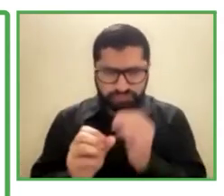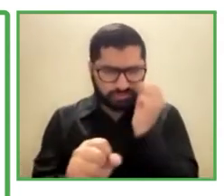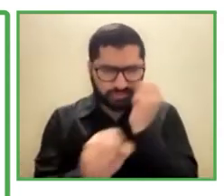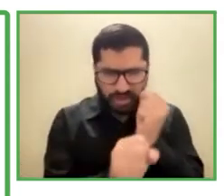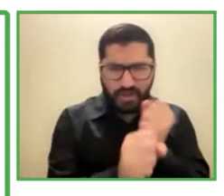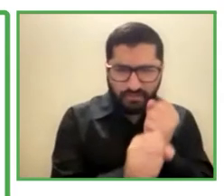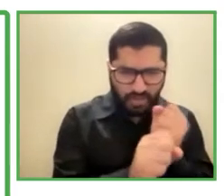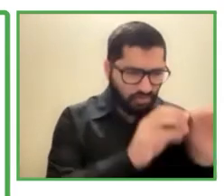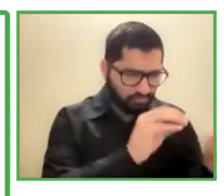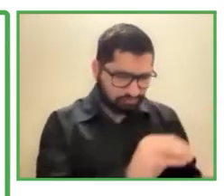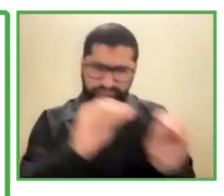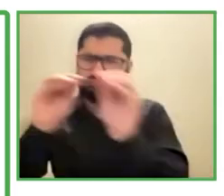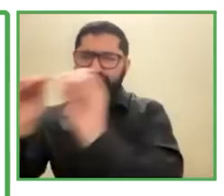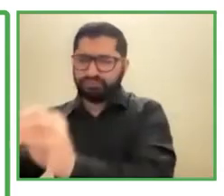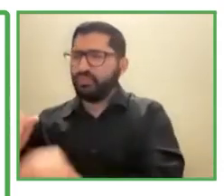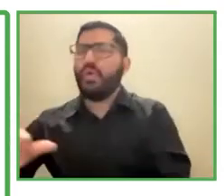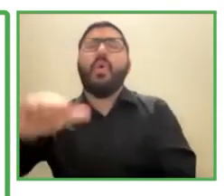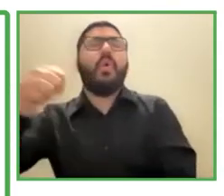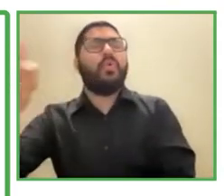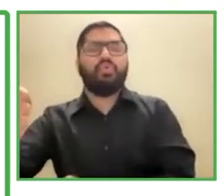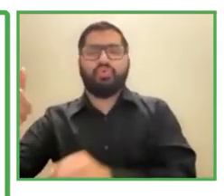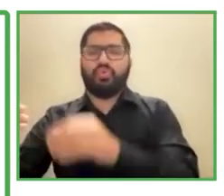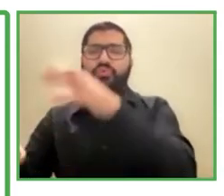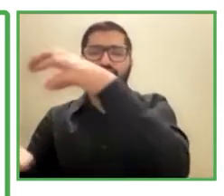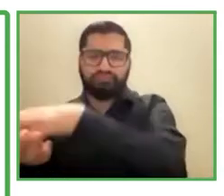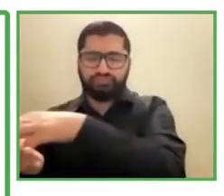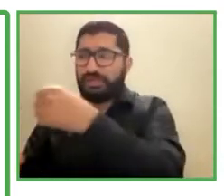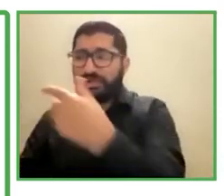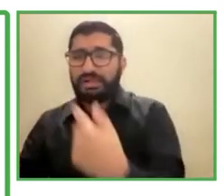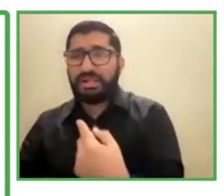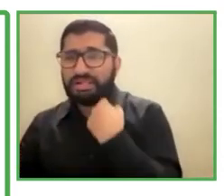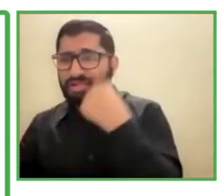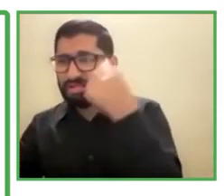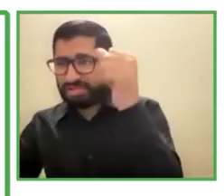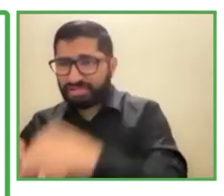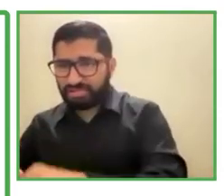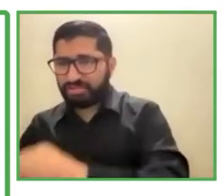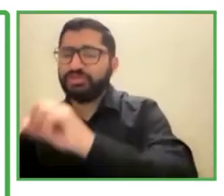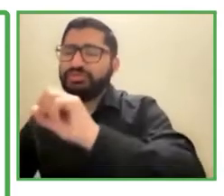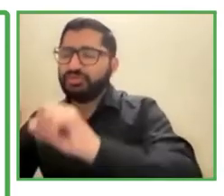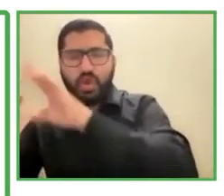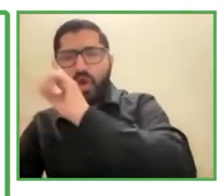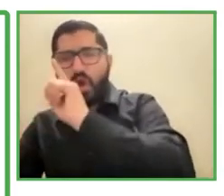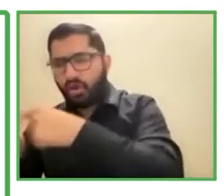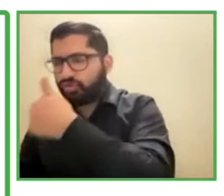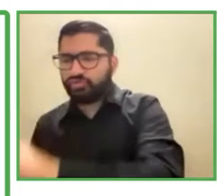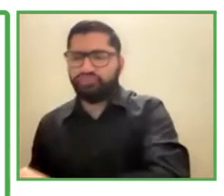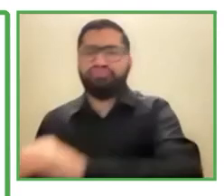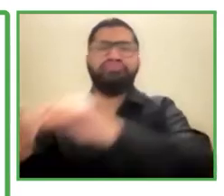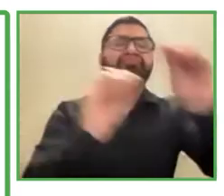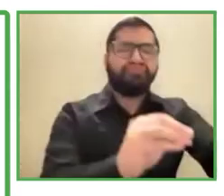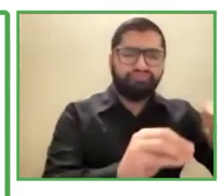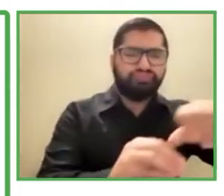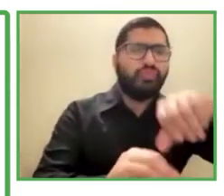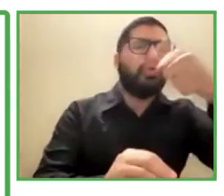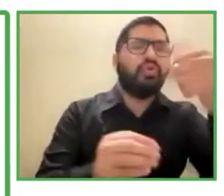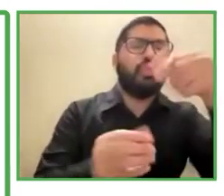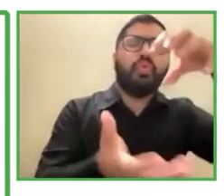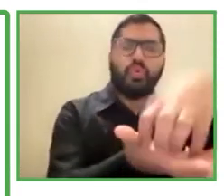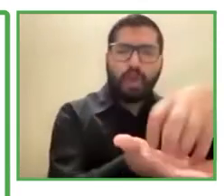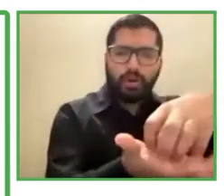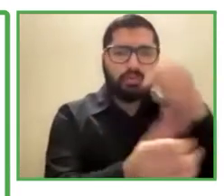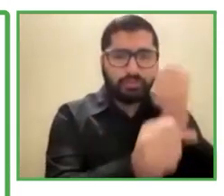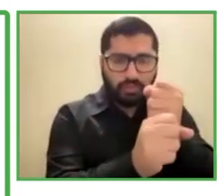Él nos dice, me siento importante, siendo un aporte permanente, y eso me hace pensar que soy un eslabón dentro del equipo,